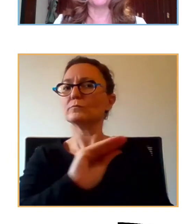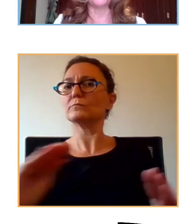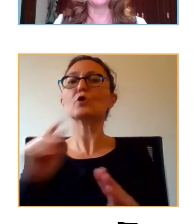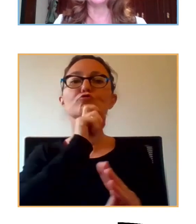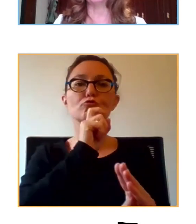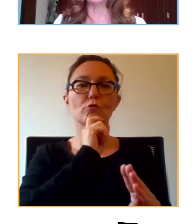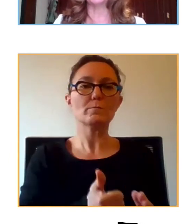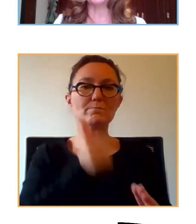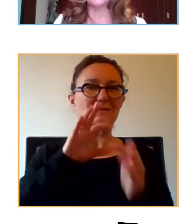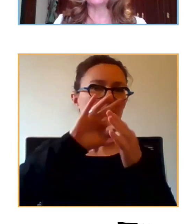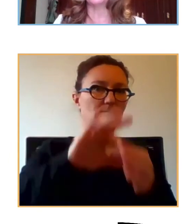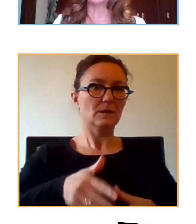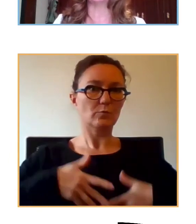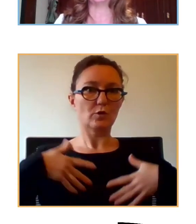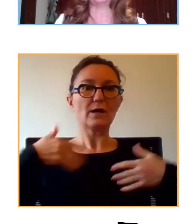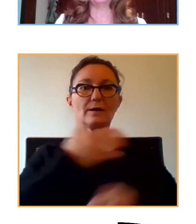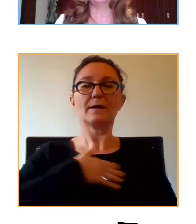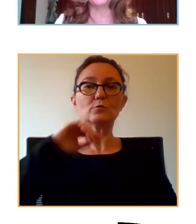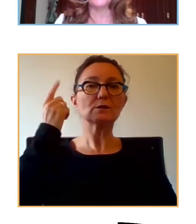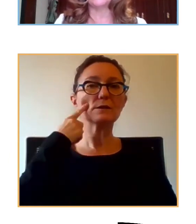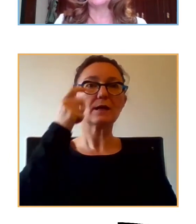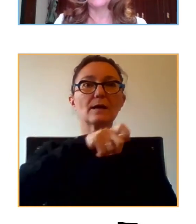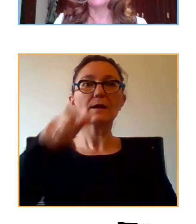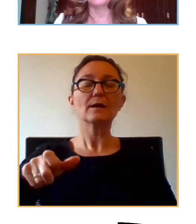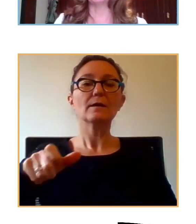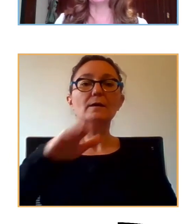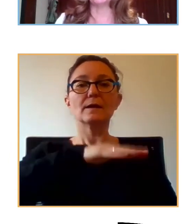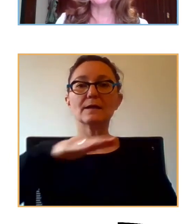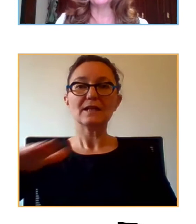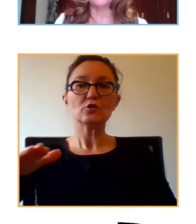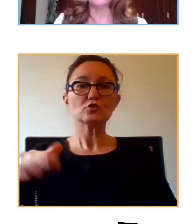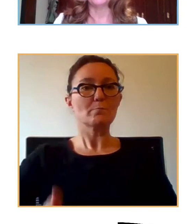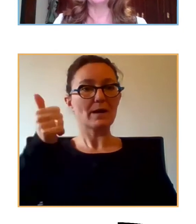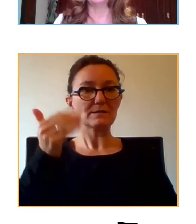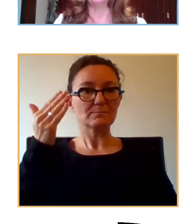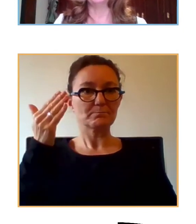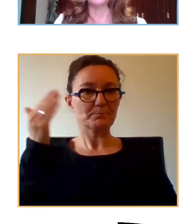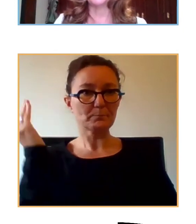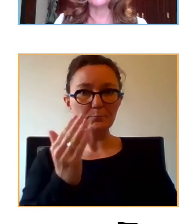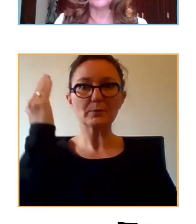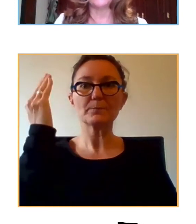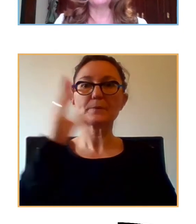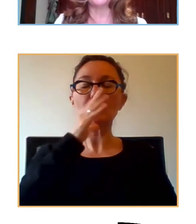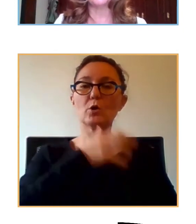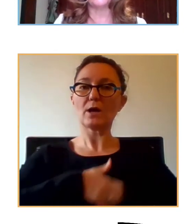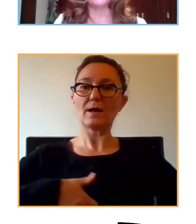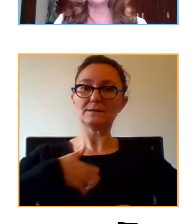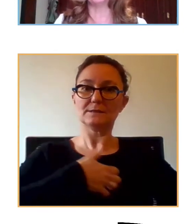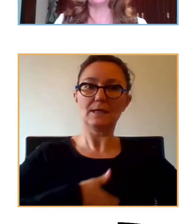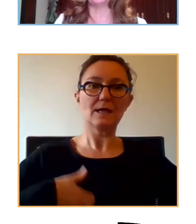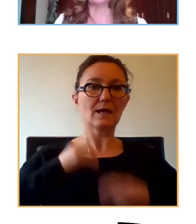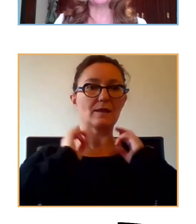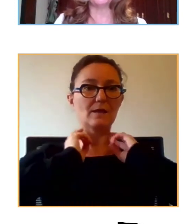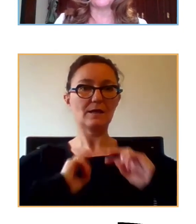de tipo emocional. Queríamos detectar los niños que tuvieran más afectación por ansiedad, por estrés,